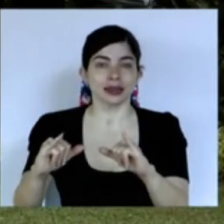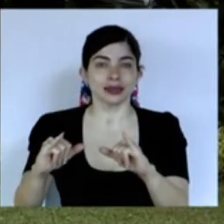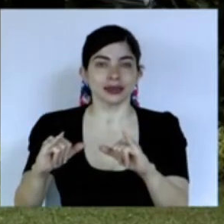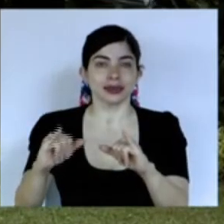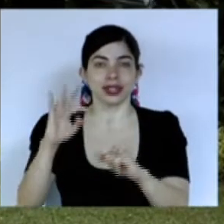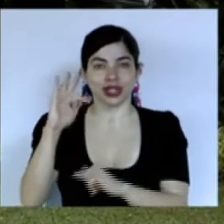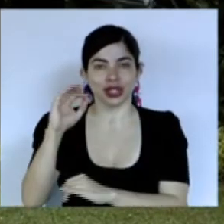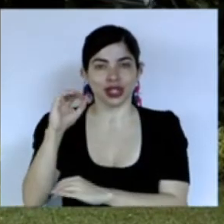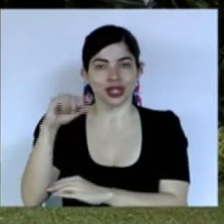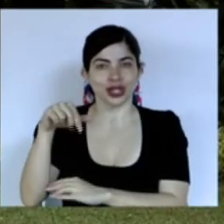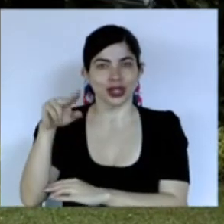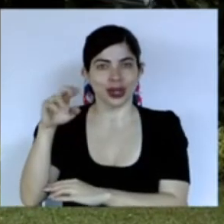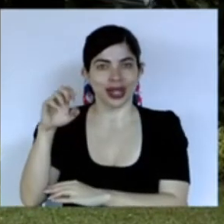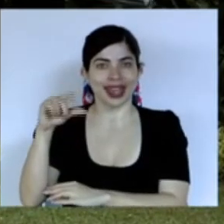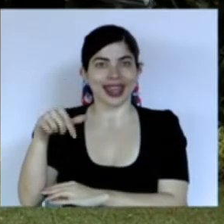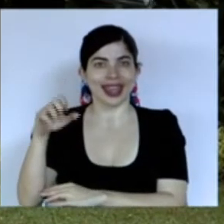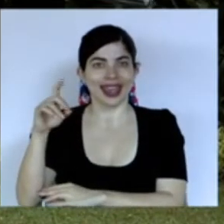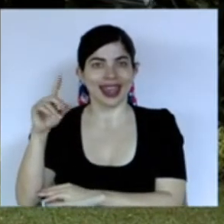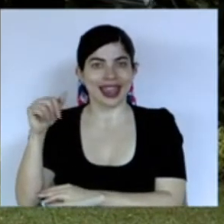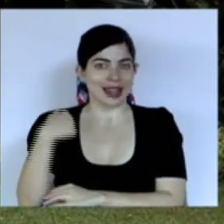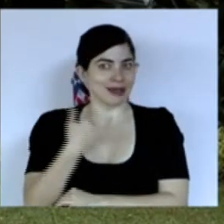no nos queda a nosotros